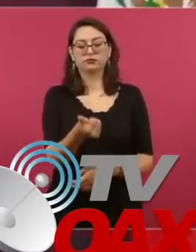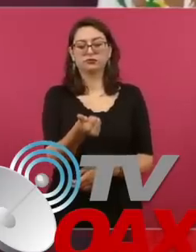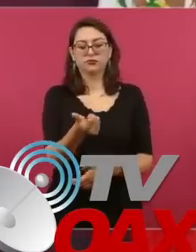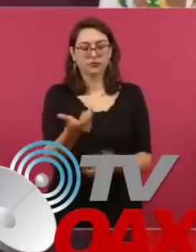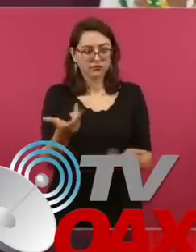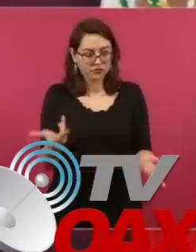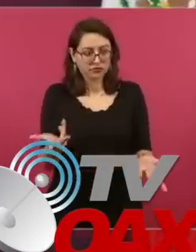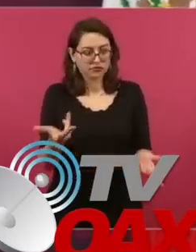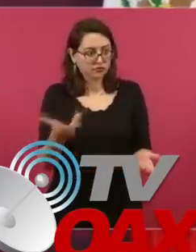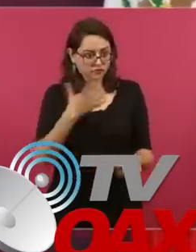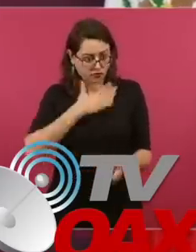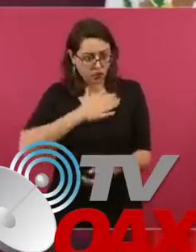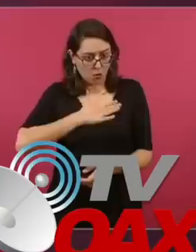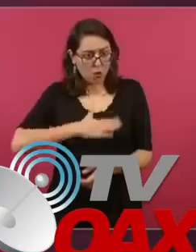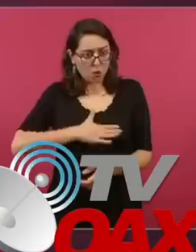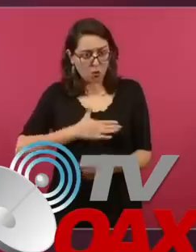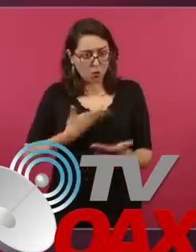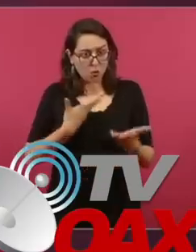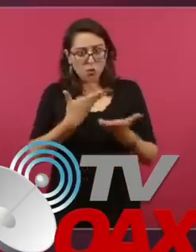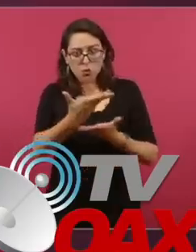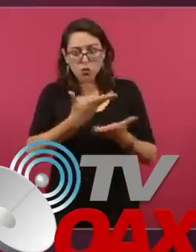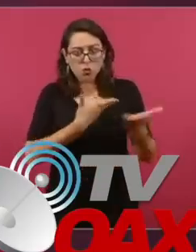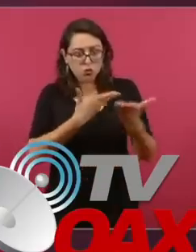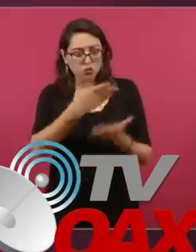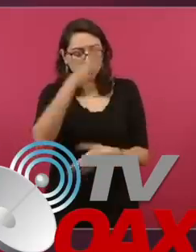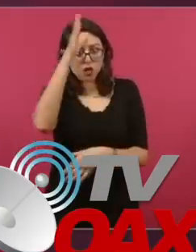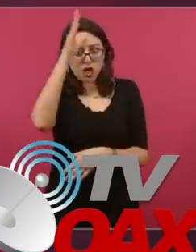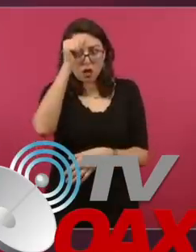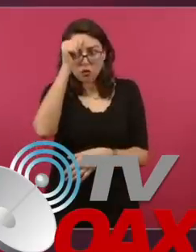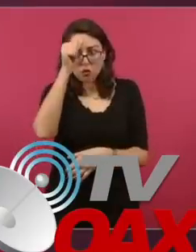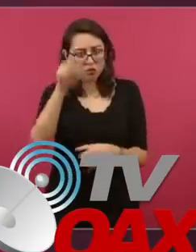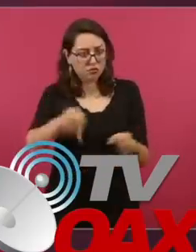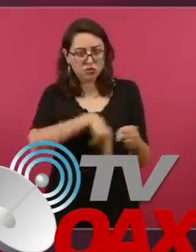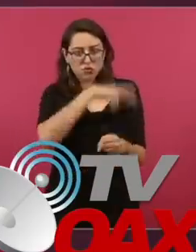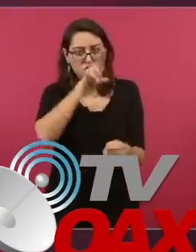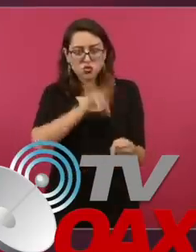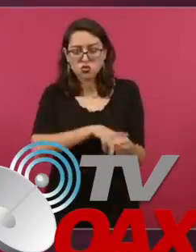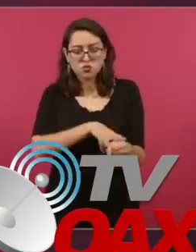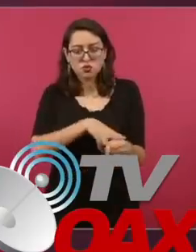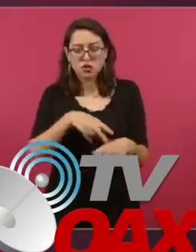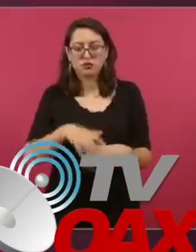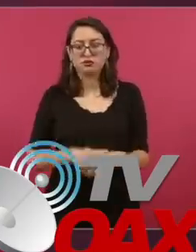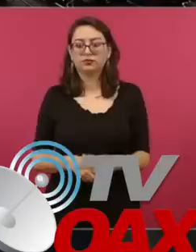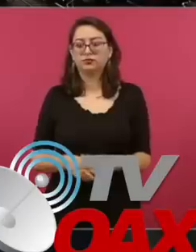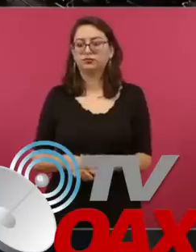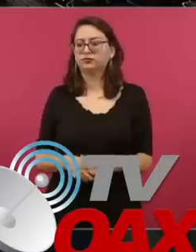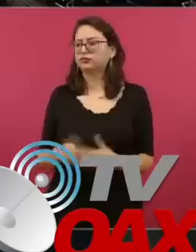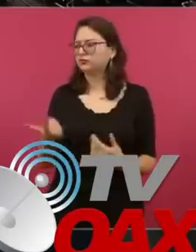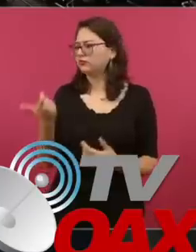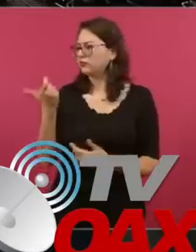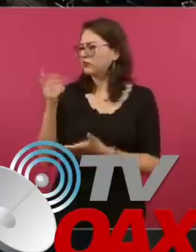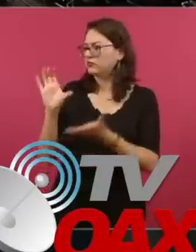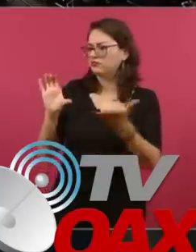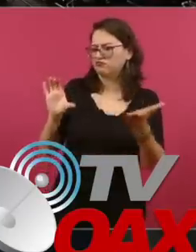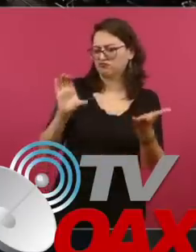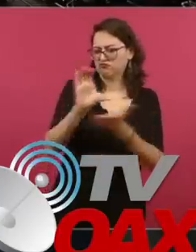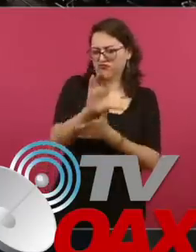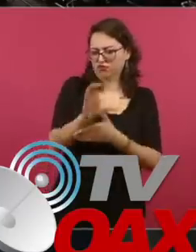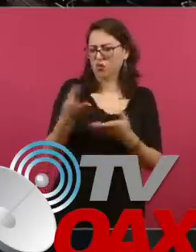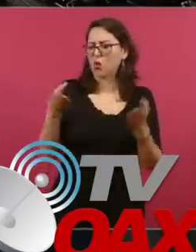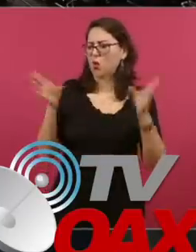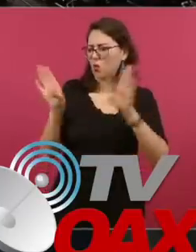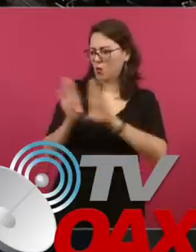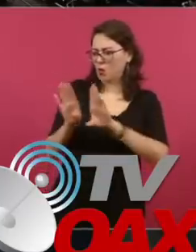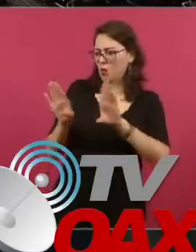Es buscar Ya un acuerdo ¿De dónde sale el dinero, presidente? ¿De dónde calcula que va a salir